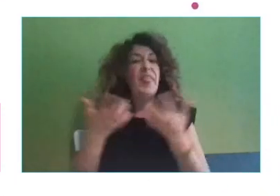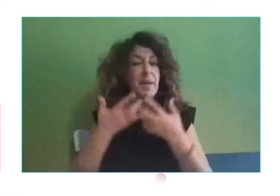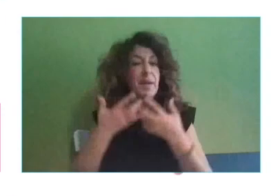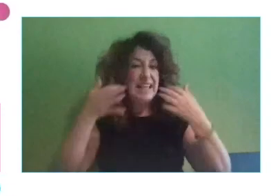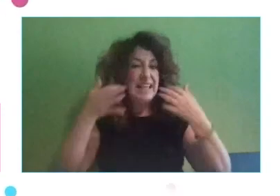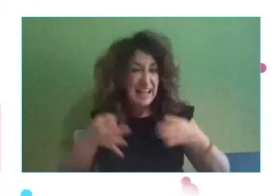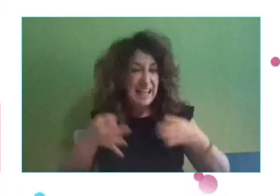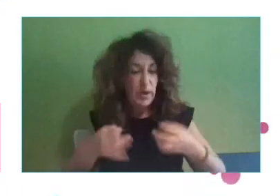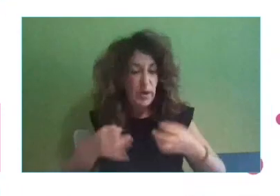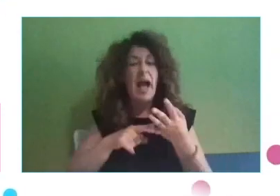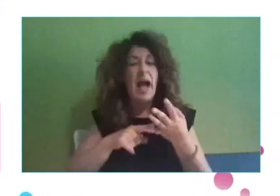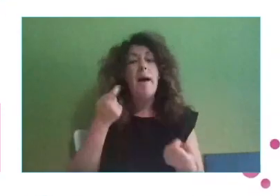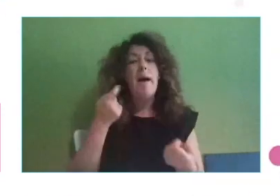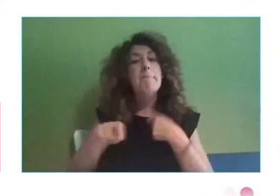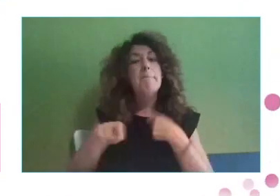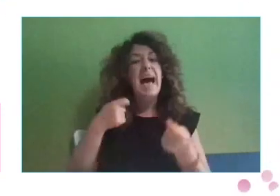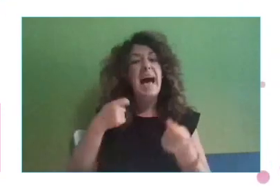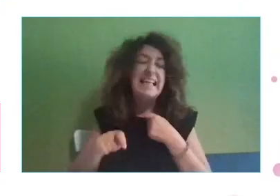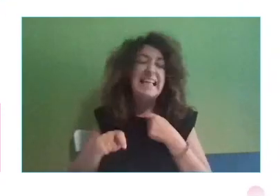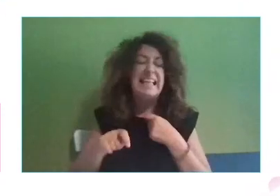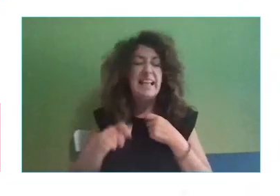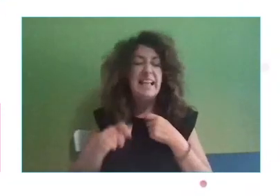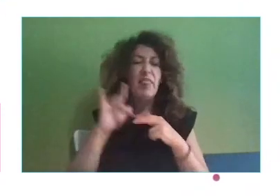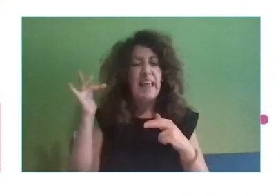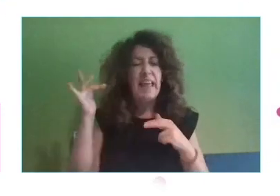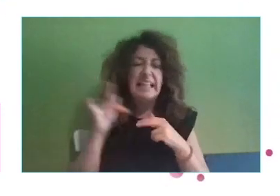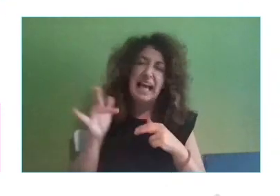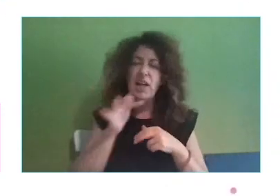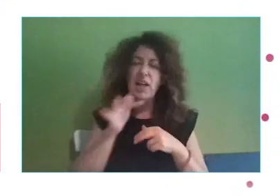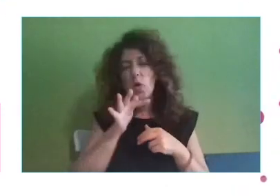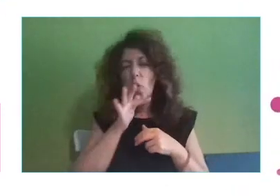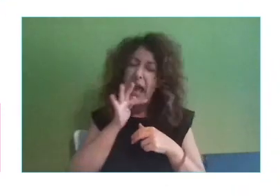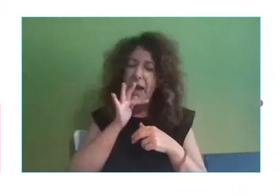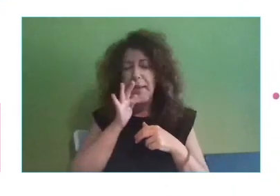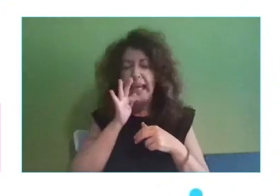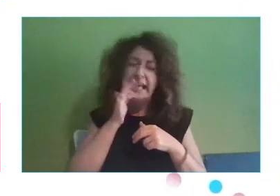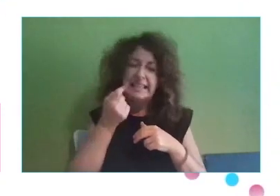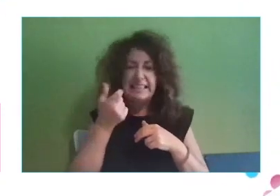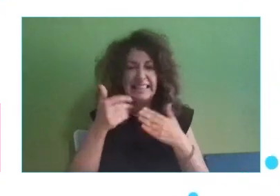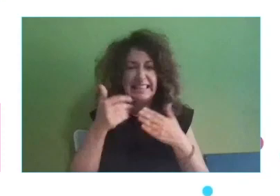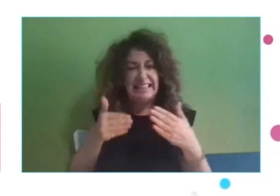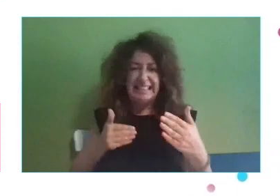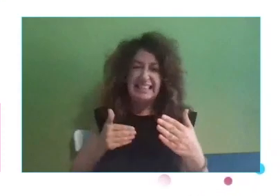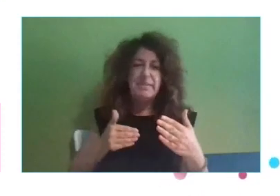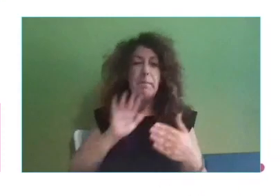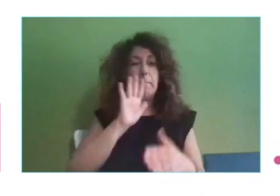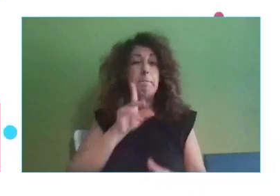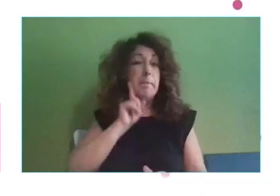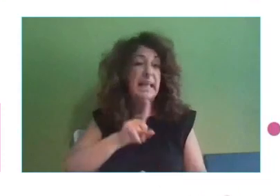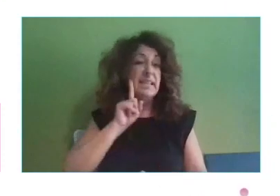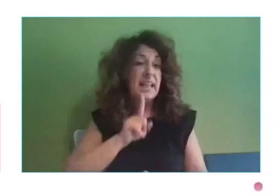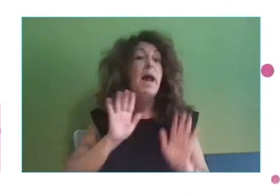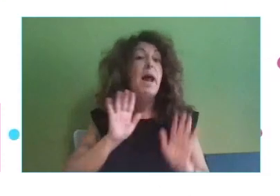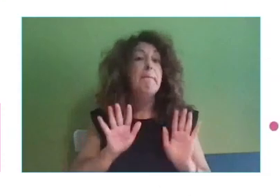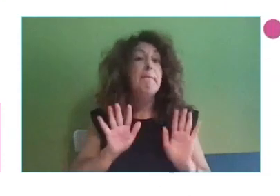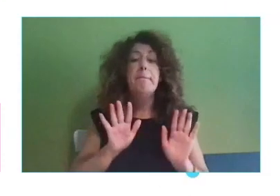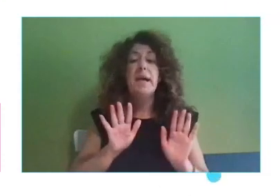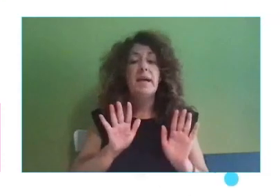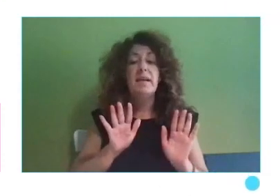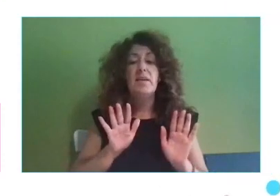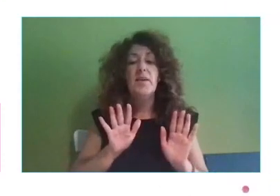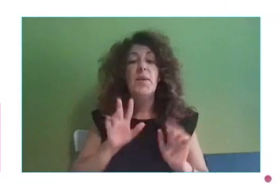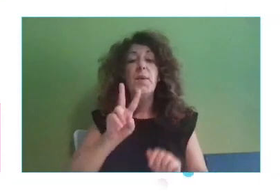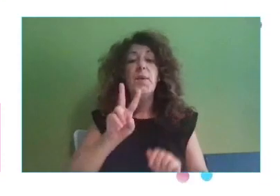detrás, sobre todo en las PYMES, y nos parece mentira, pero solamente hay un 25% de